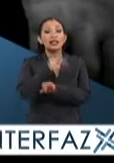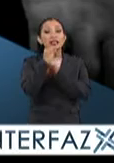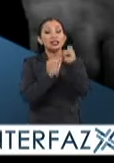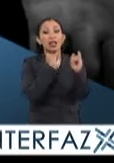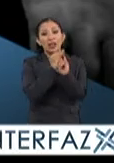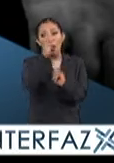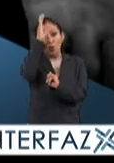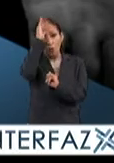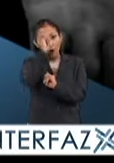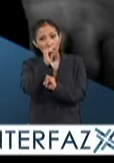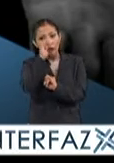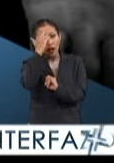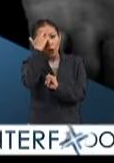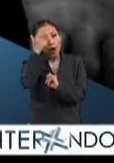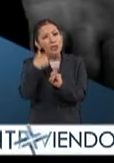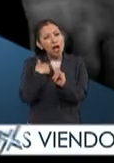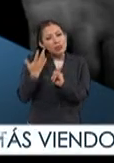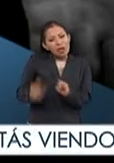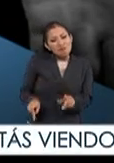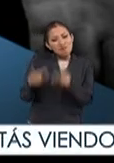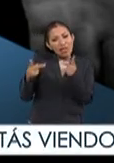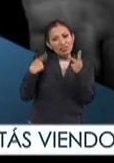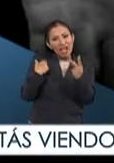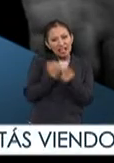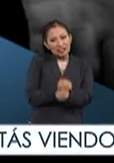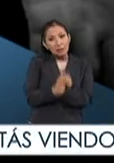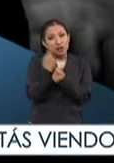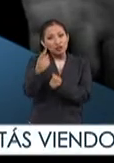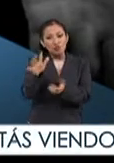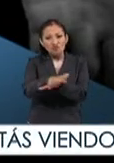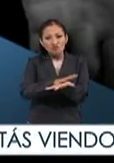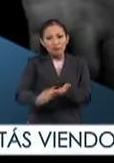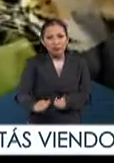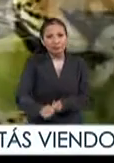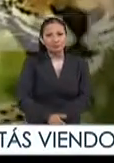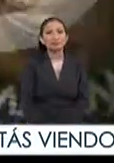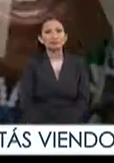Vía Internacional del Recuerdo de la Trata de Esclavos y de su Abolición